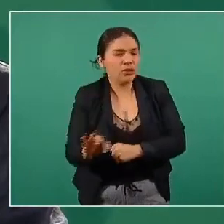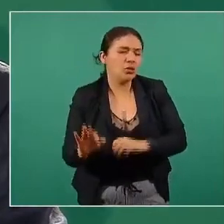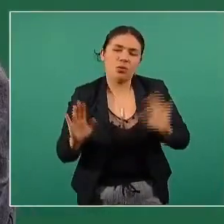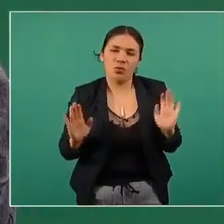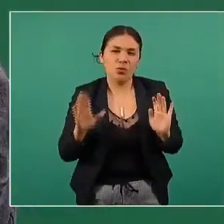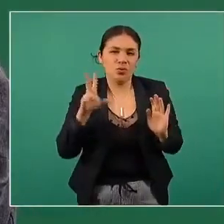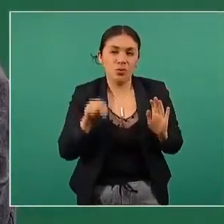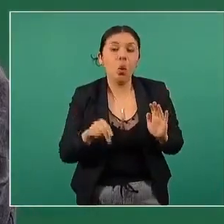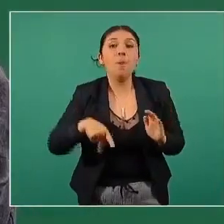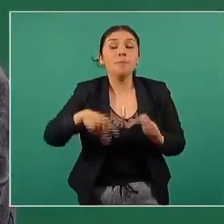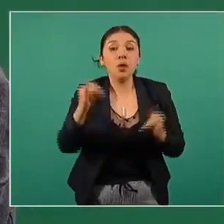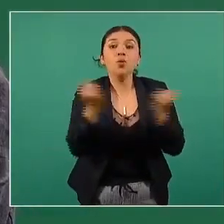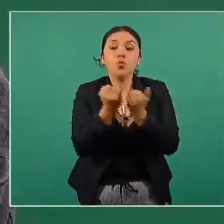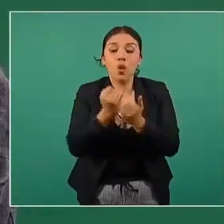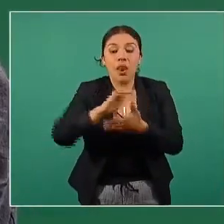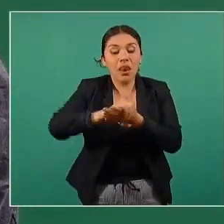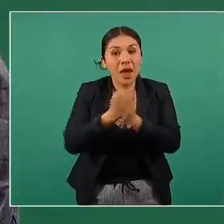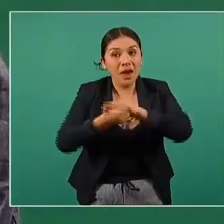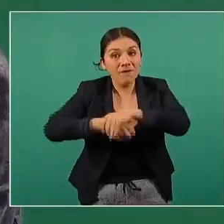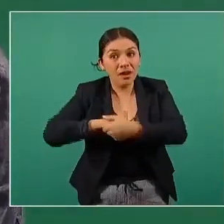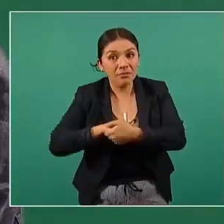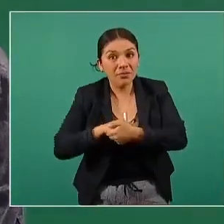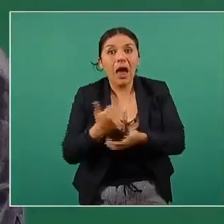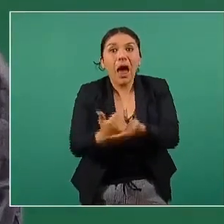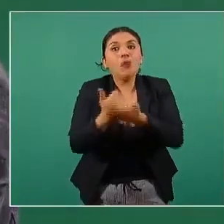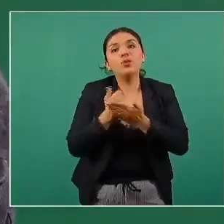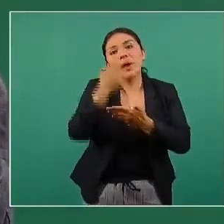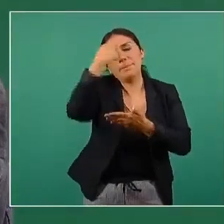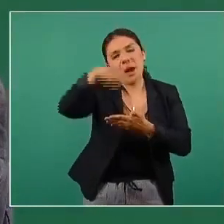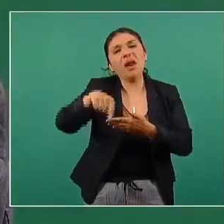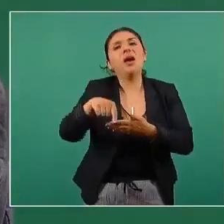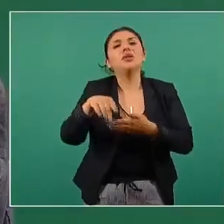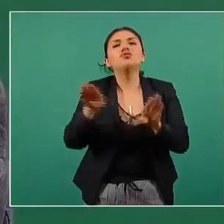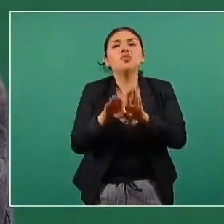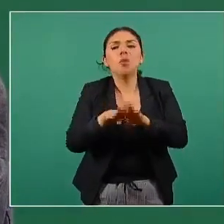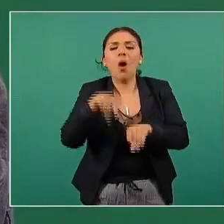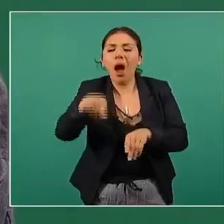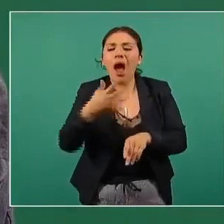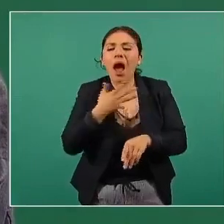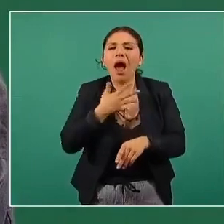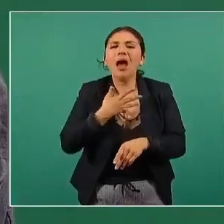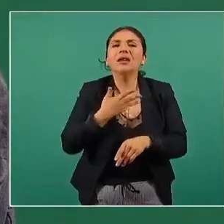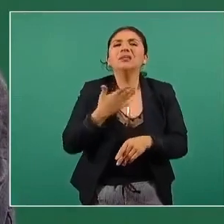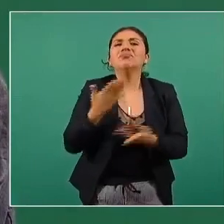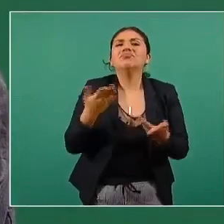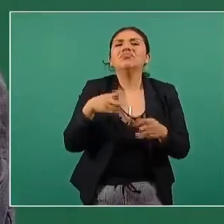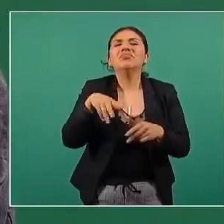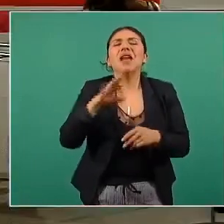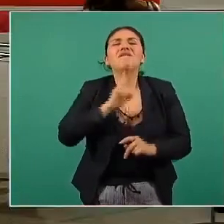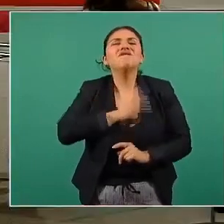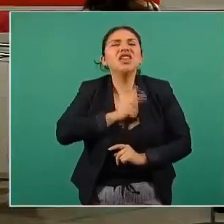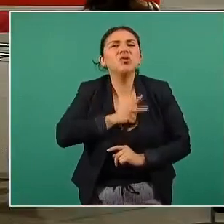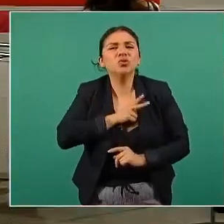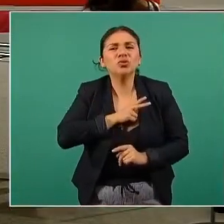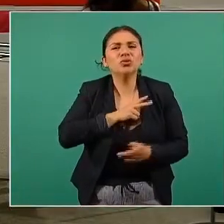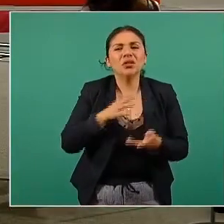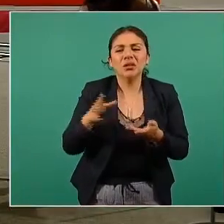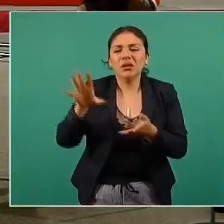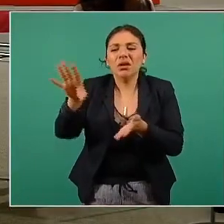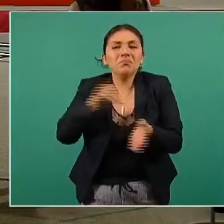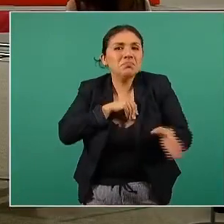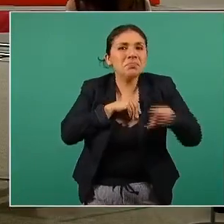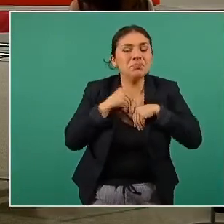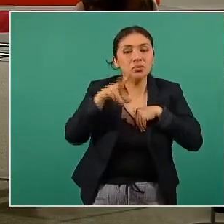individual. El lavado de manos, que nos ayuda a no transportar las partículas líquidas que contienen los virus. Y también